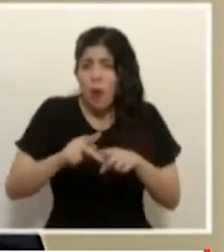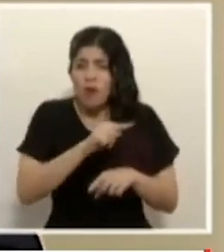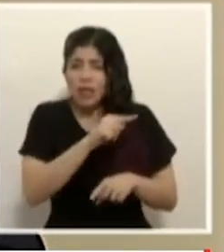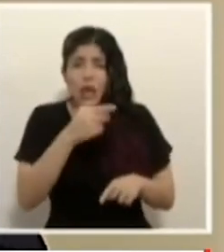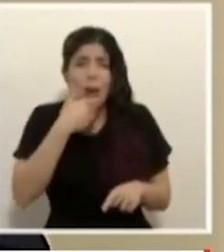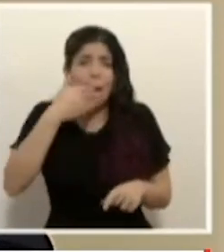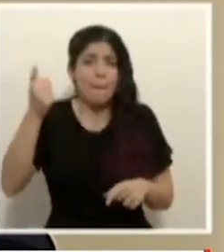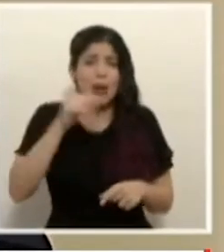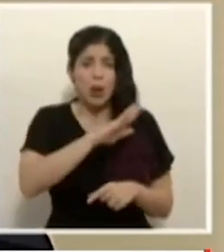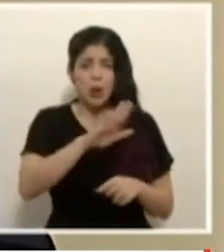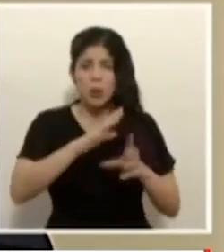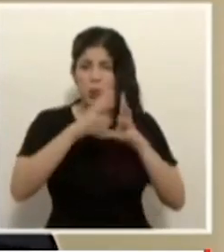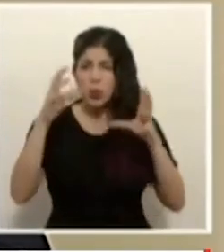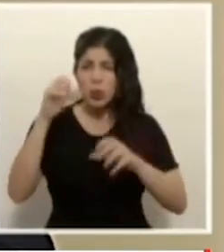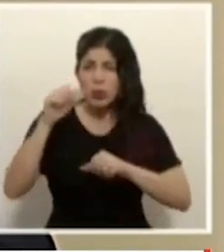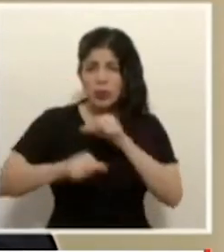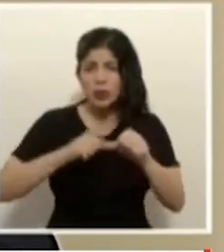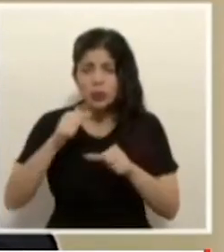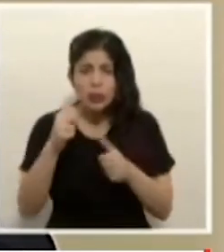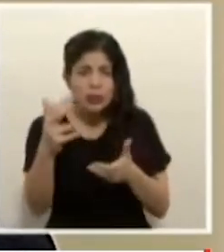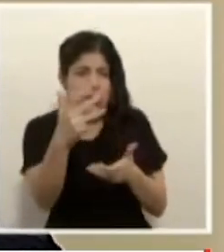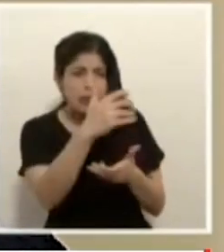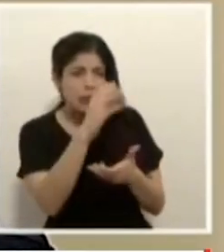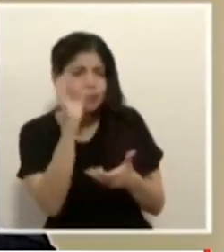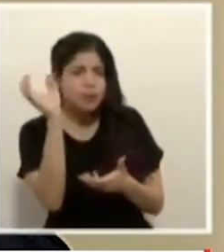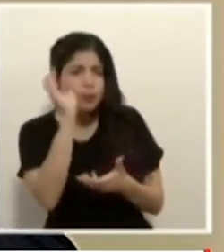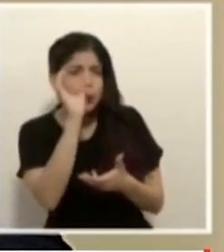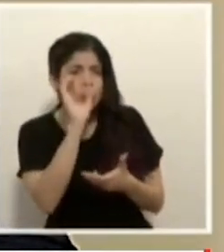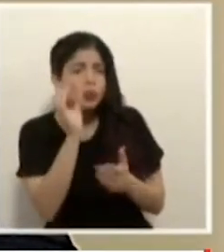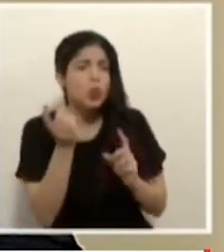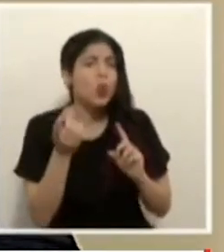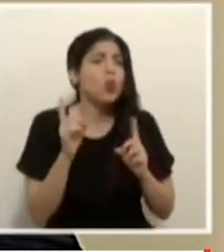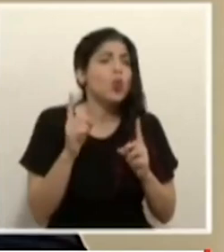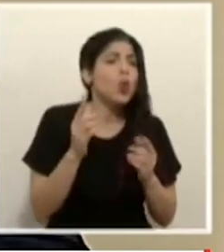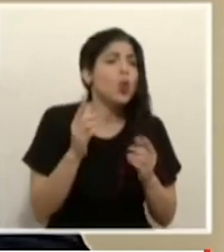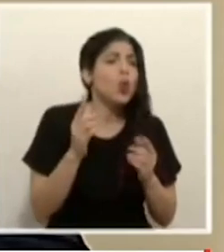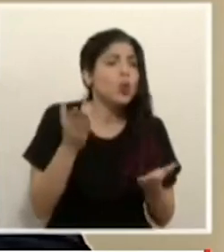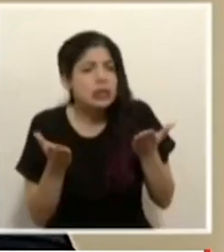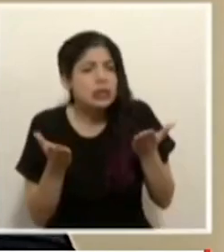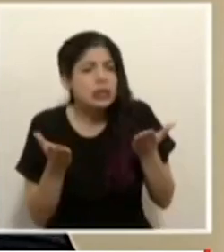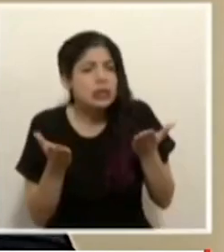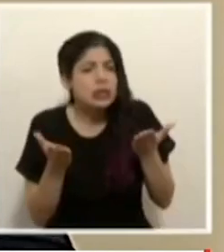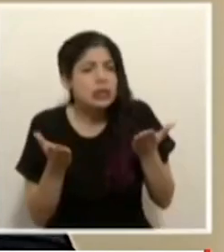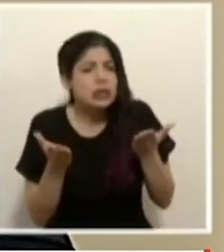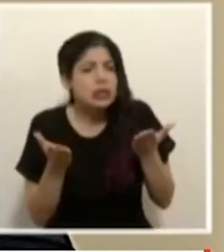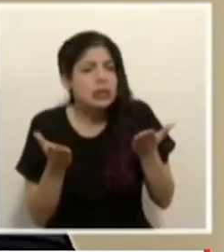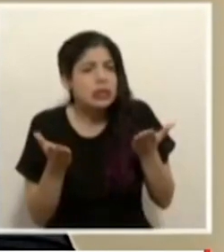esfuerzo es encontrar los puntos medios que